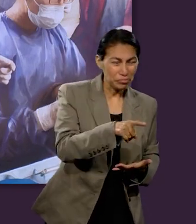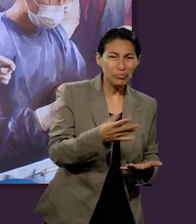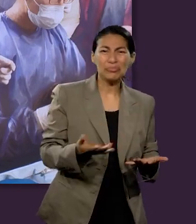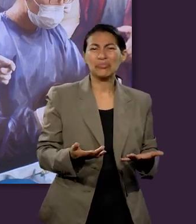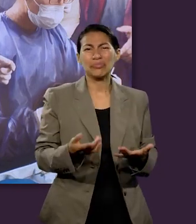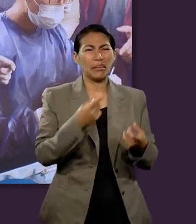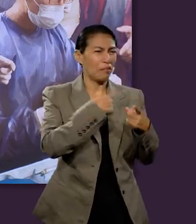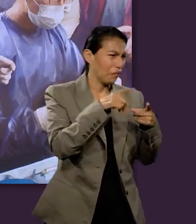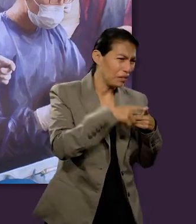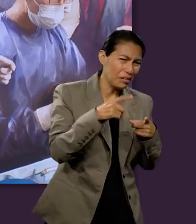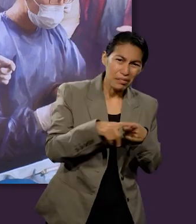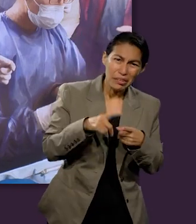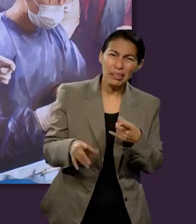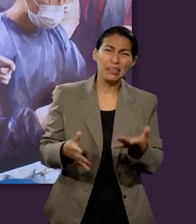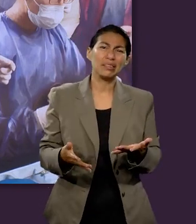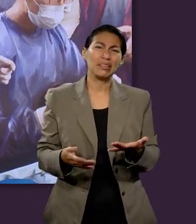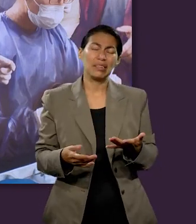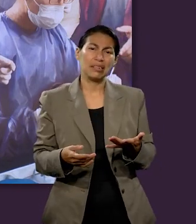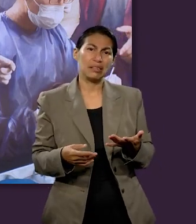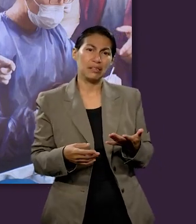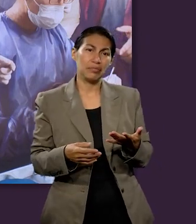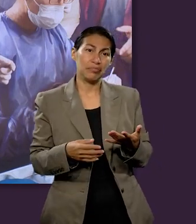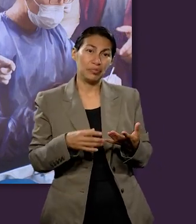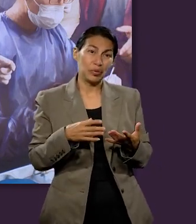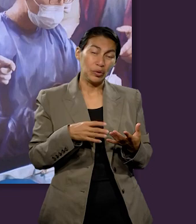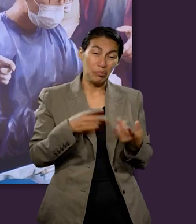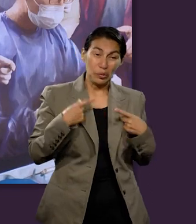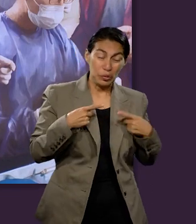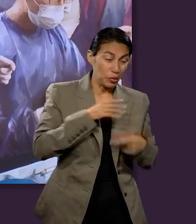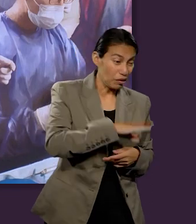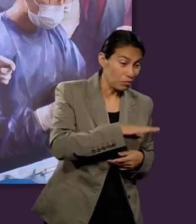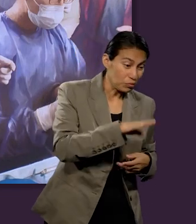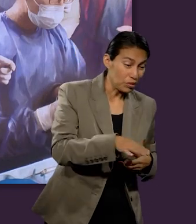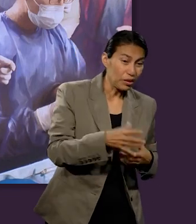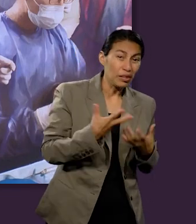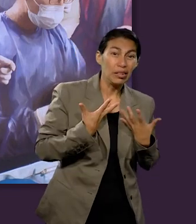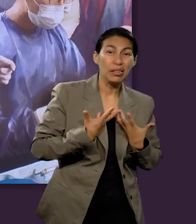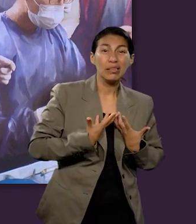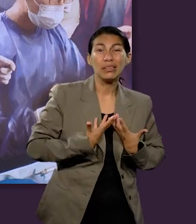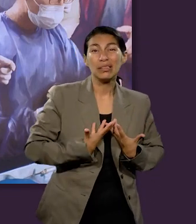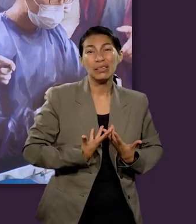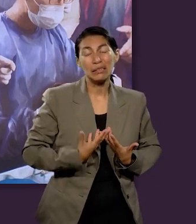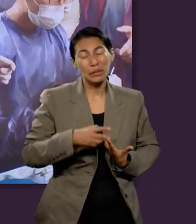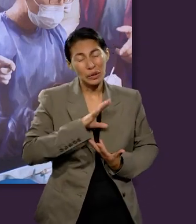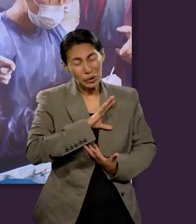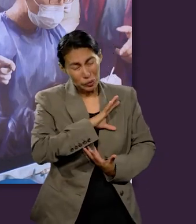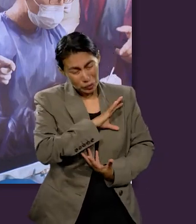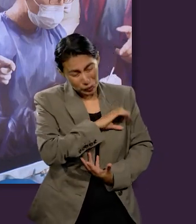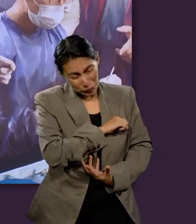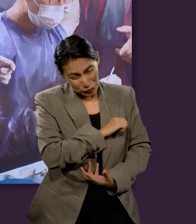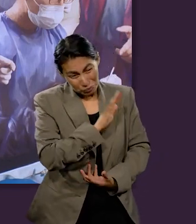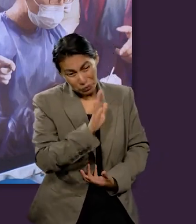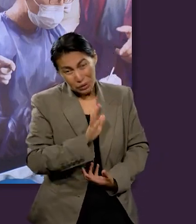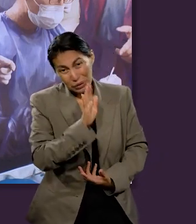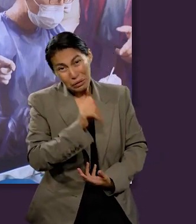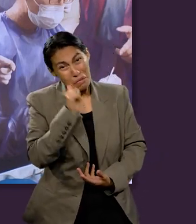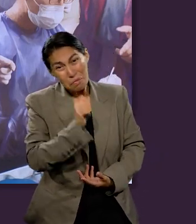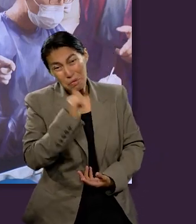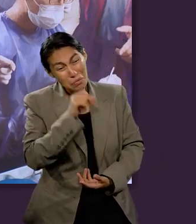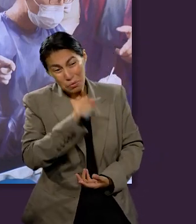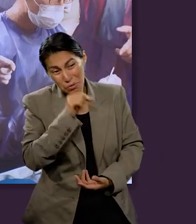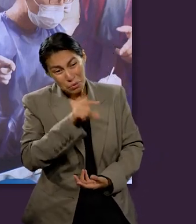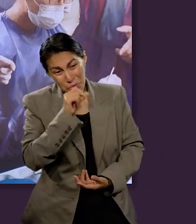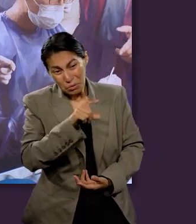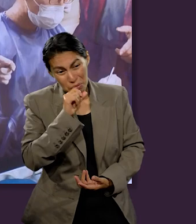experimentamos injusticias, experimentamos traición, experimentamos el duelo, y tantas cosas